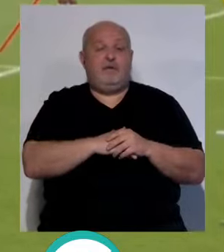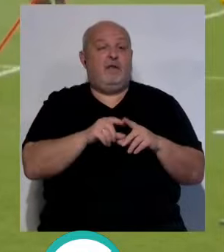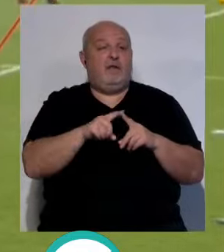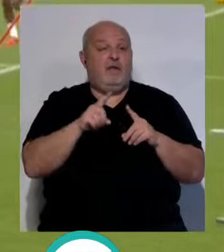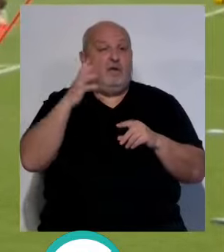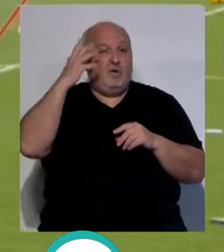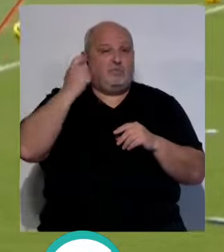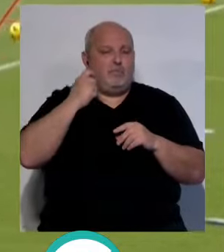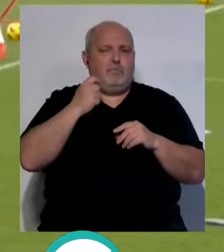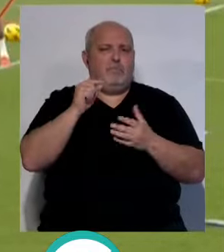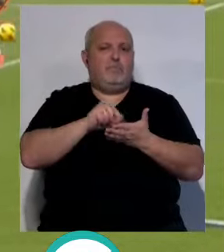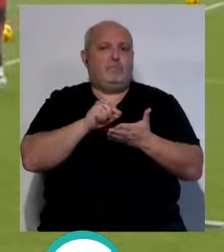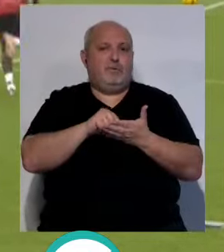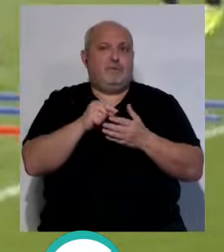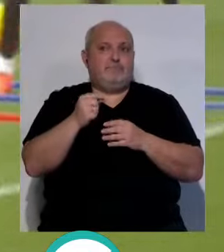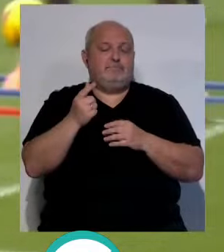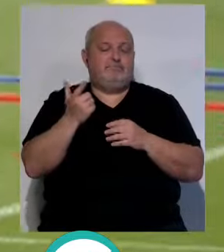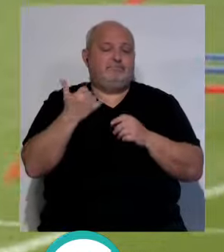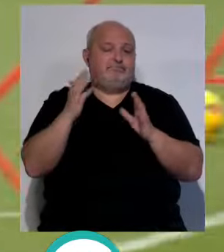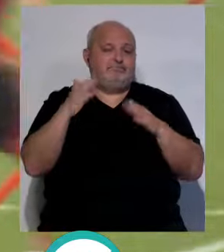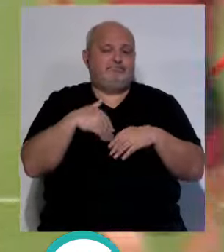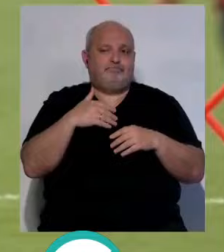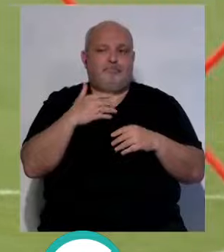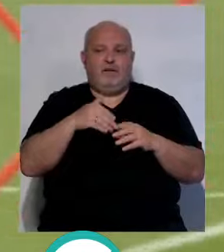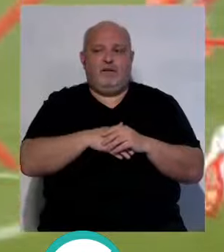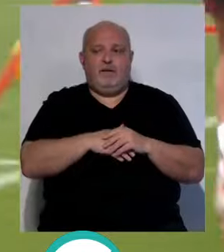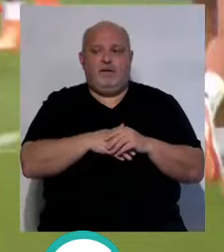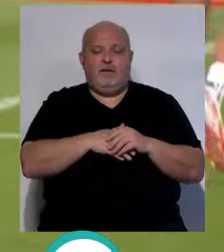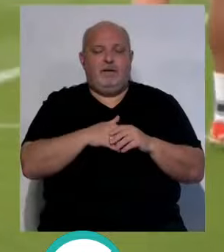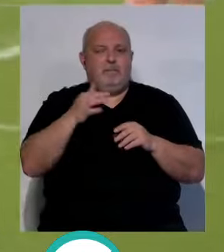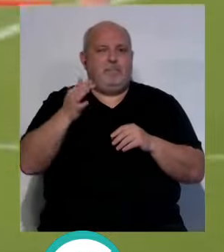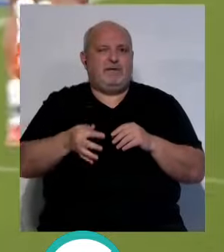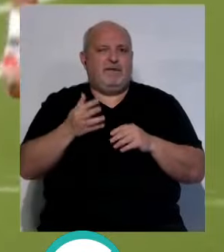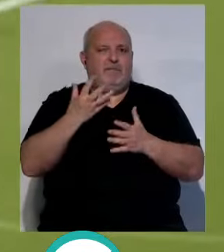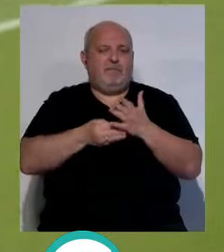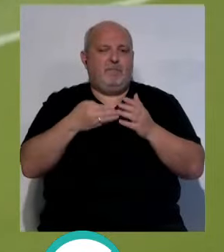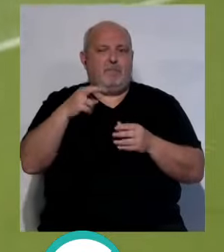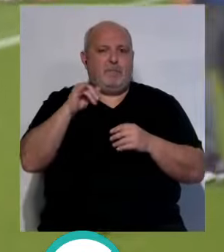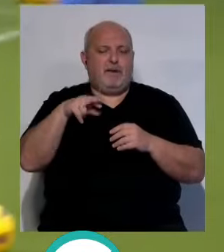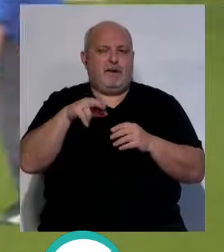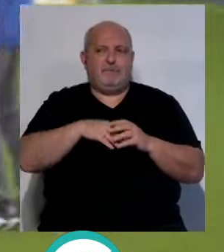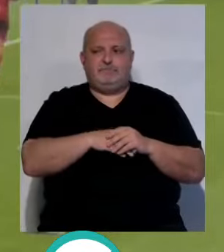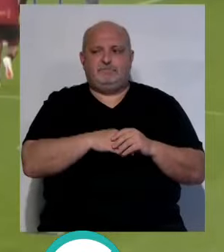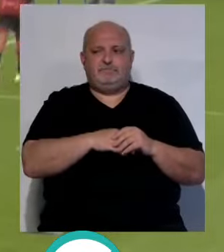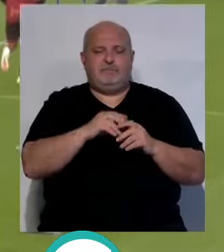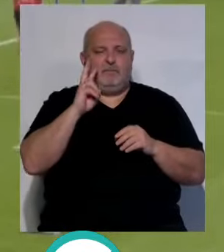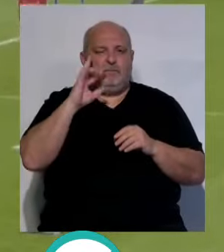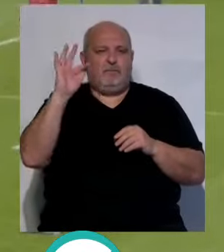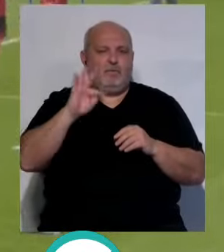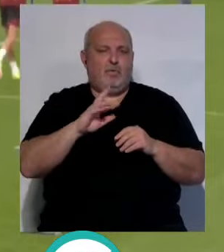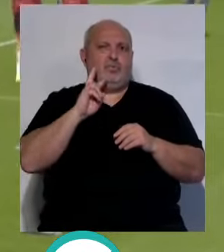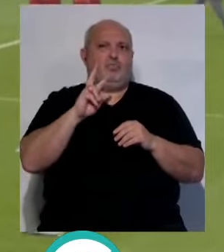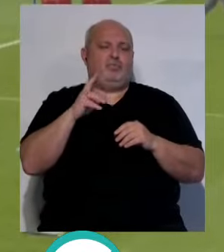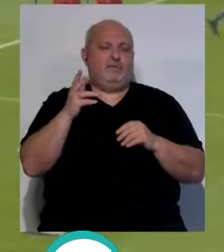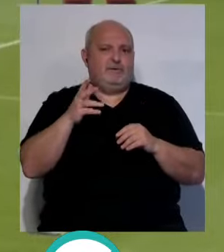bien que los Asuna hubiera apuntado, hubiera ganado, ¿no? Pero vaya penalti que falló Budemir. Digamos, lo he visto y